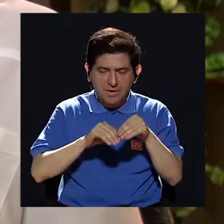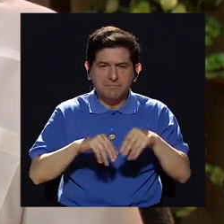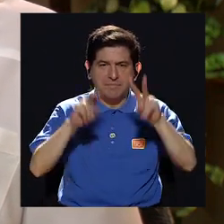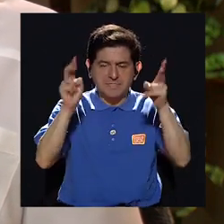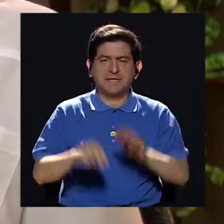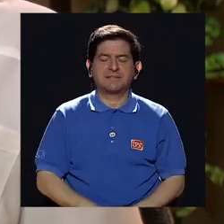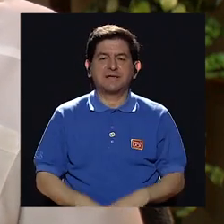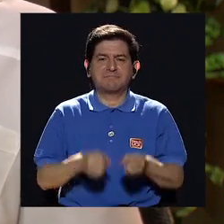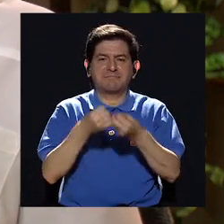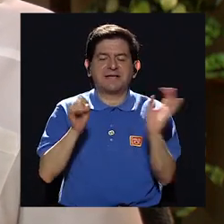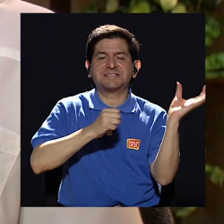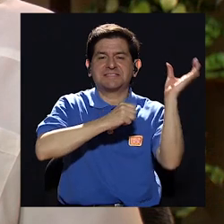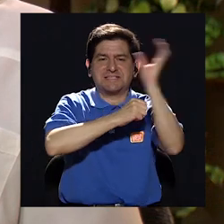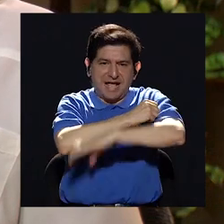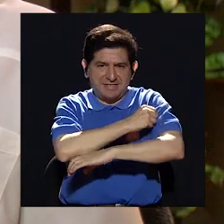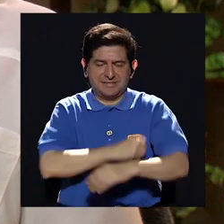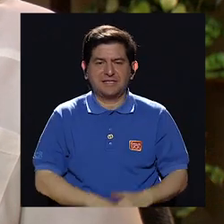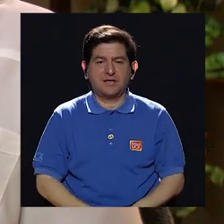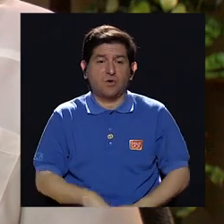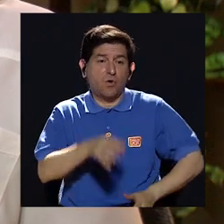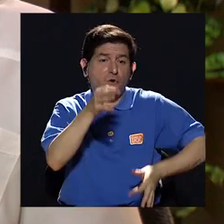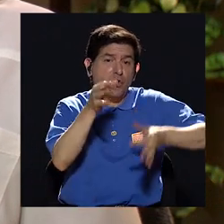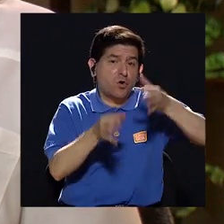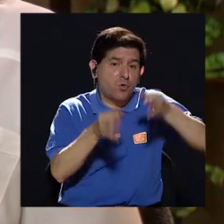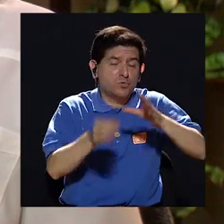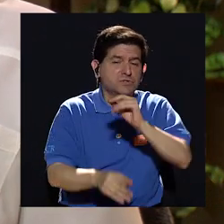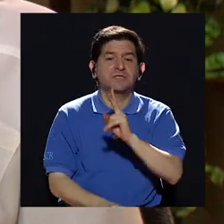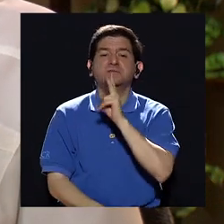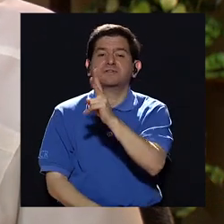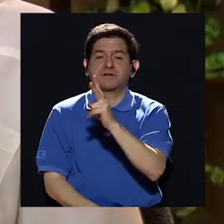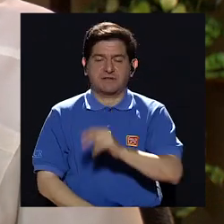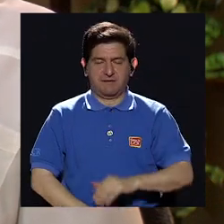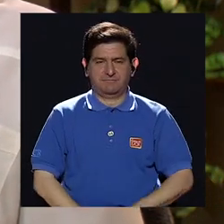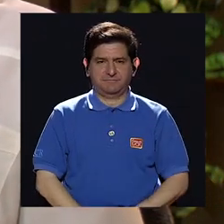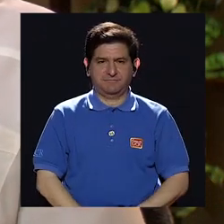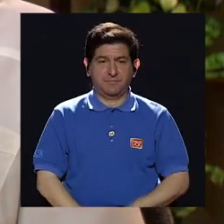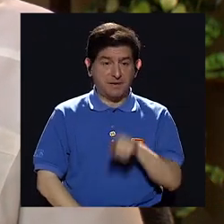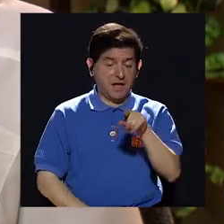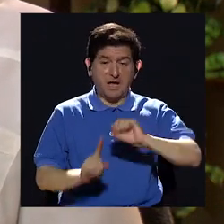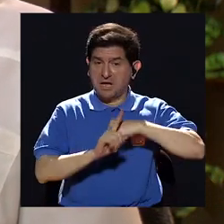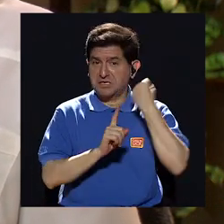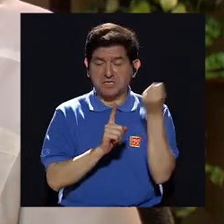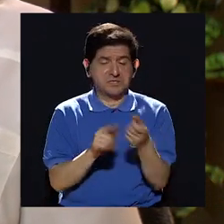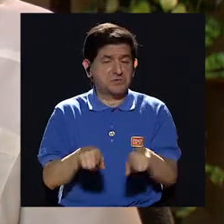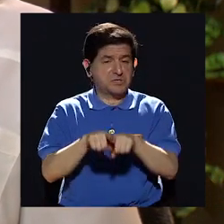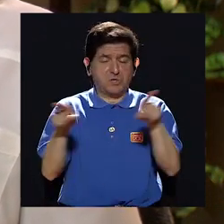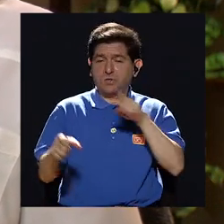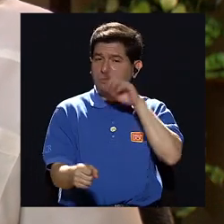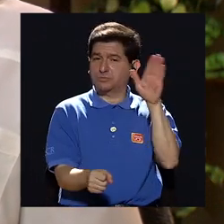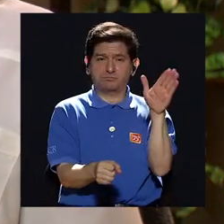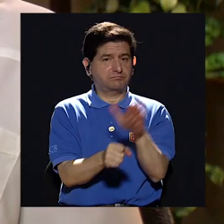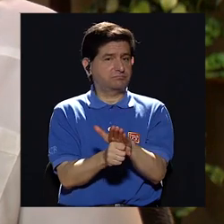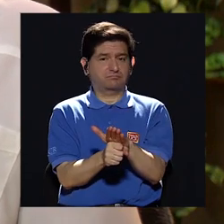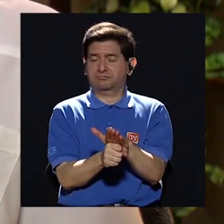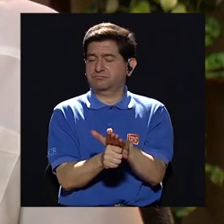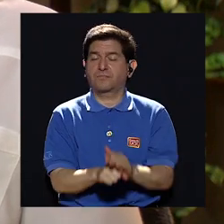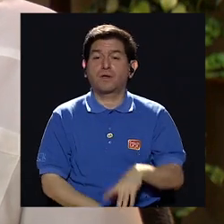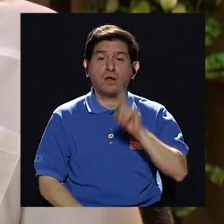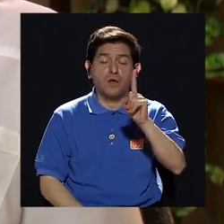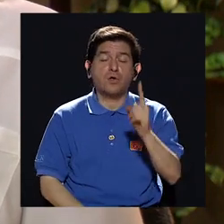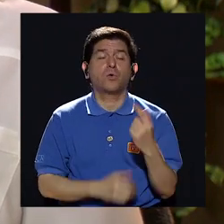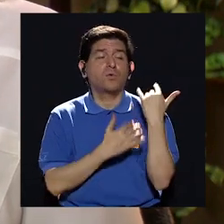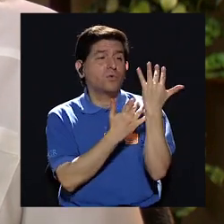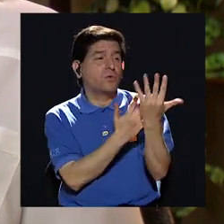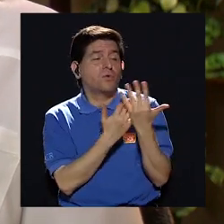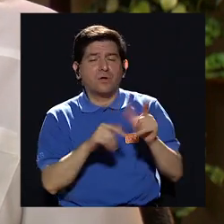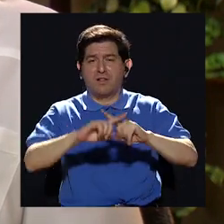al tema de impunidad, lo que se llama la justicia, la verdad. Eso no ha sido tampoco alcanzado y era una